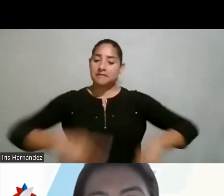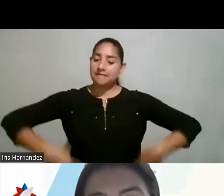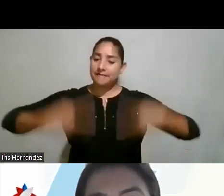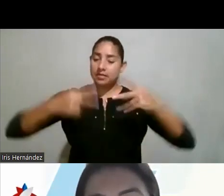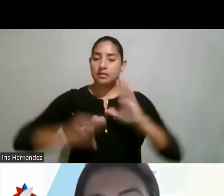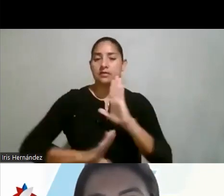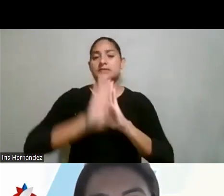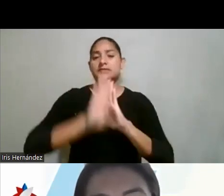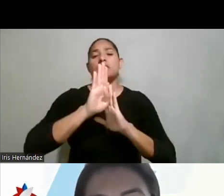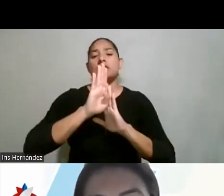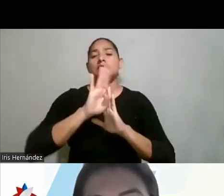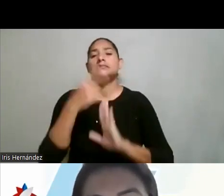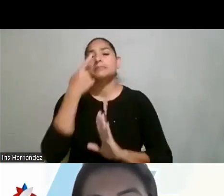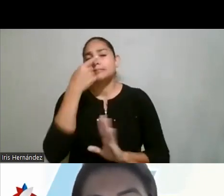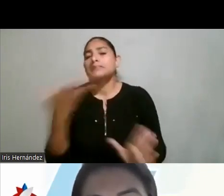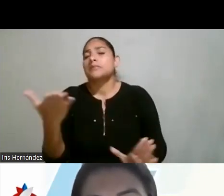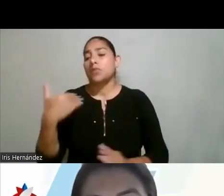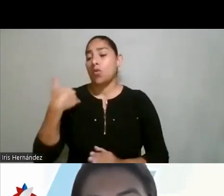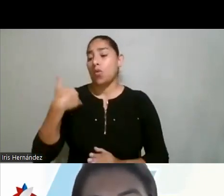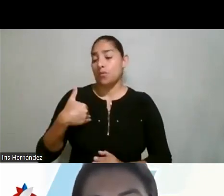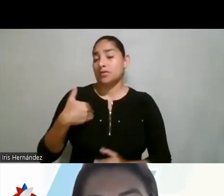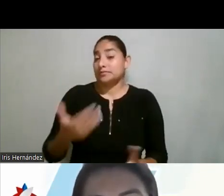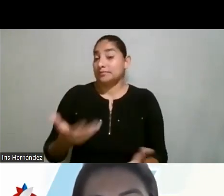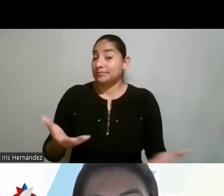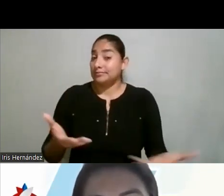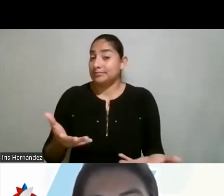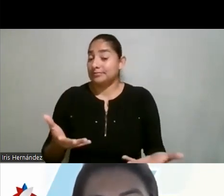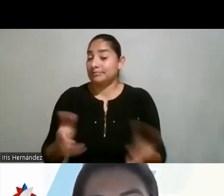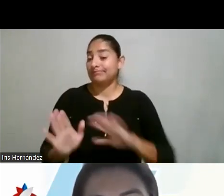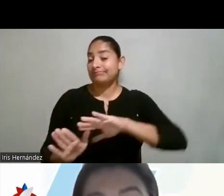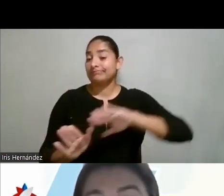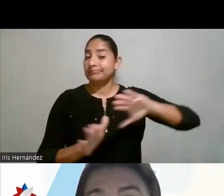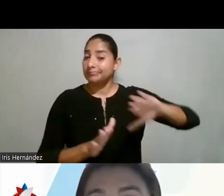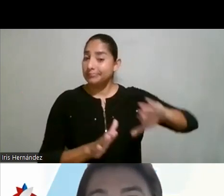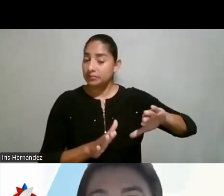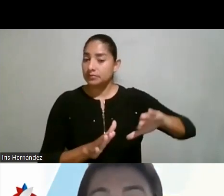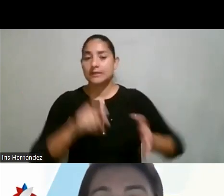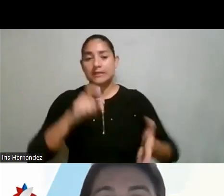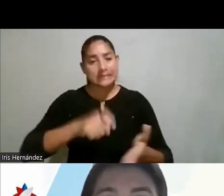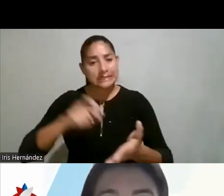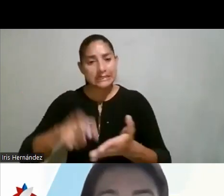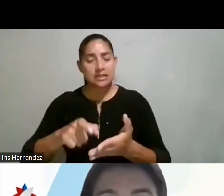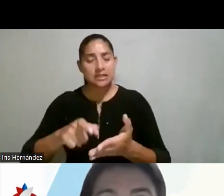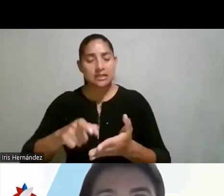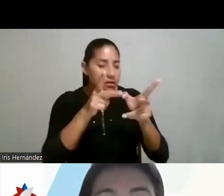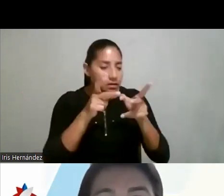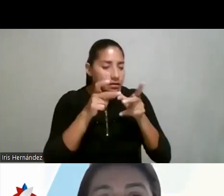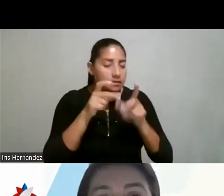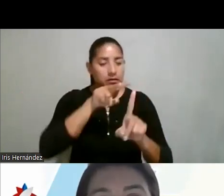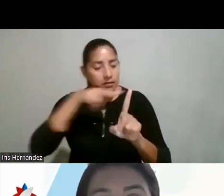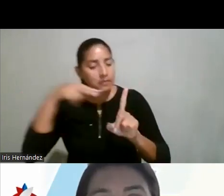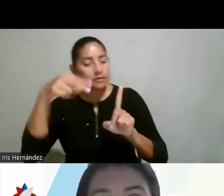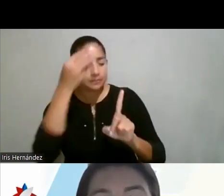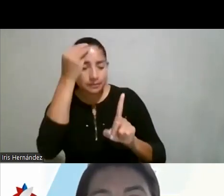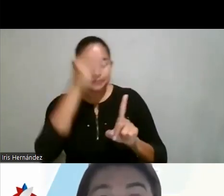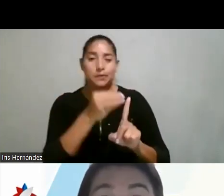desarrollados prácticamente solo por hombres, dejando las necesidades y perspectivas de las